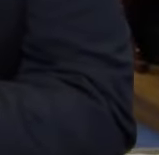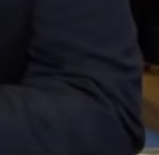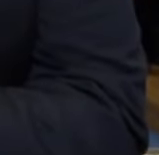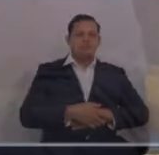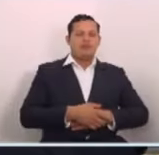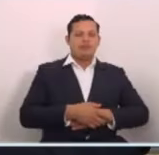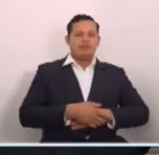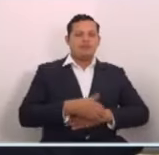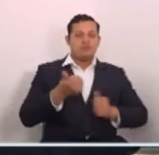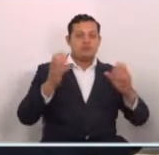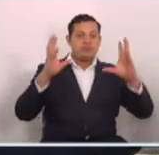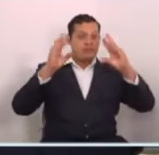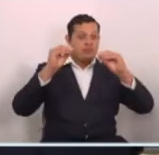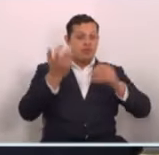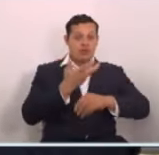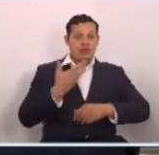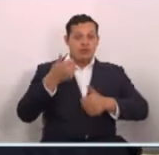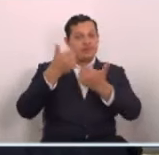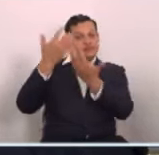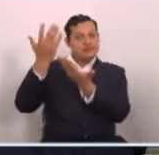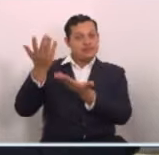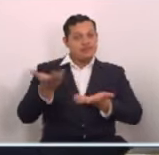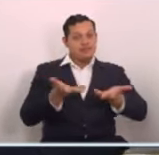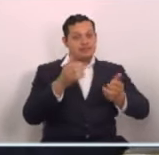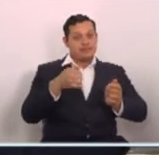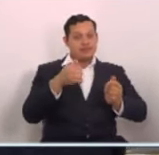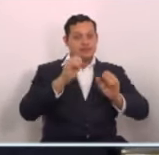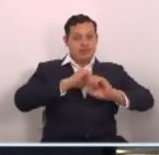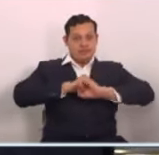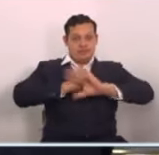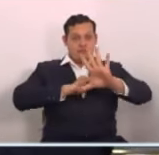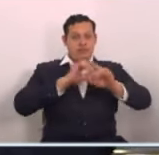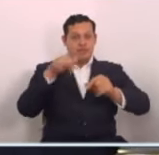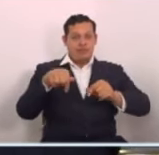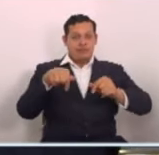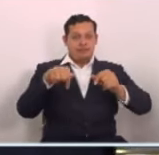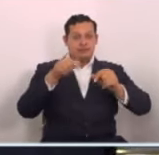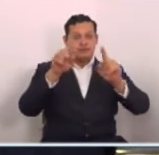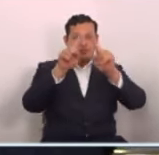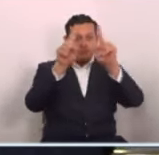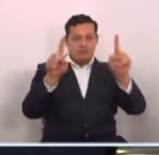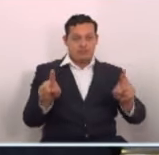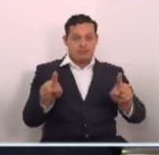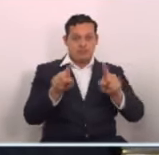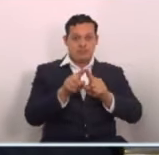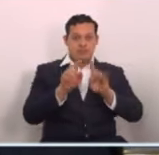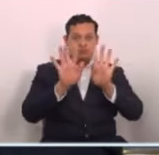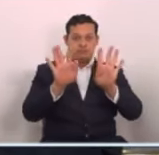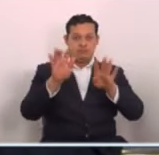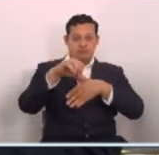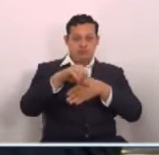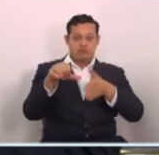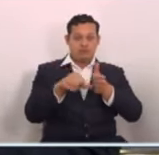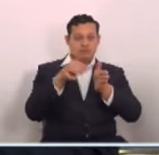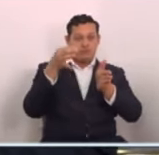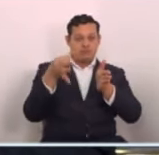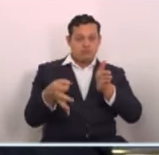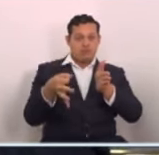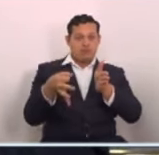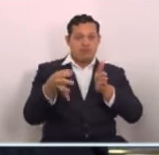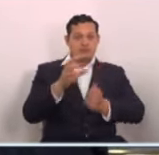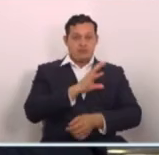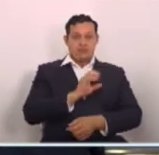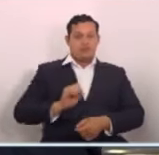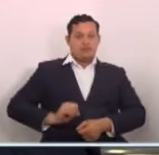Muy buenas noches, sean todos bienvenidos a esta transmisión a cargo del Canal Legislativo. Somos la Televisión